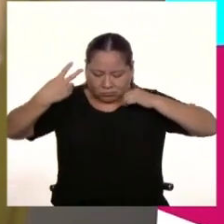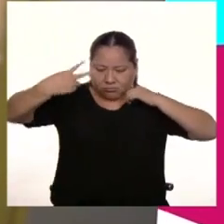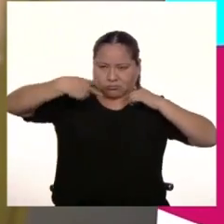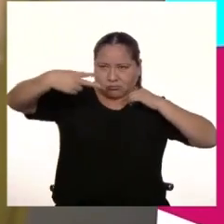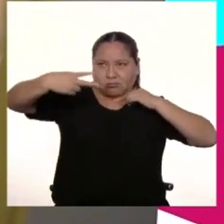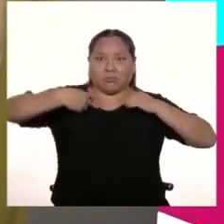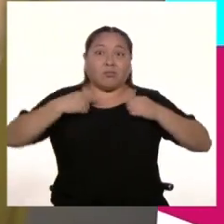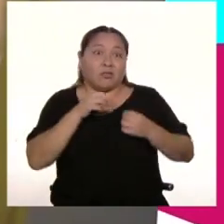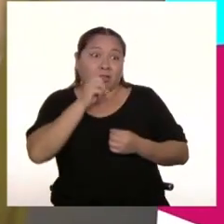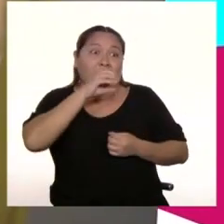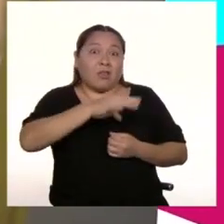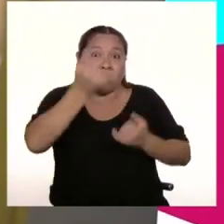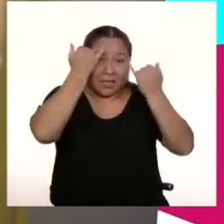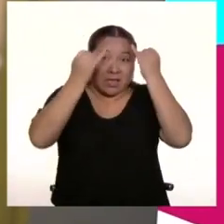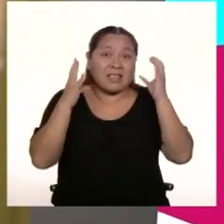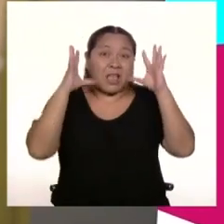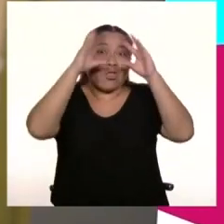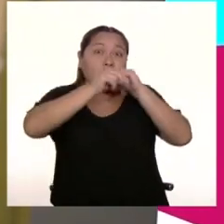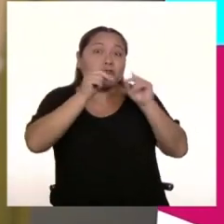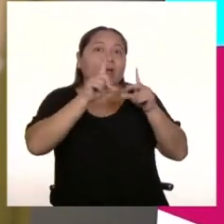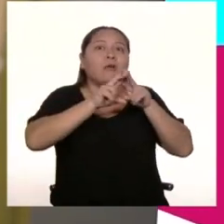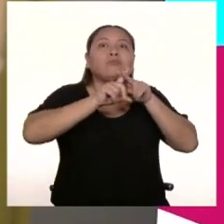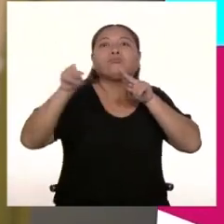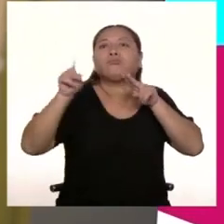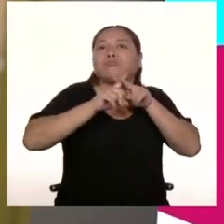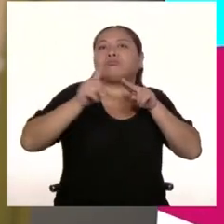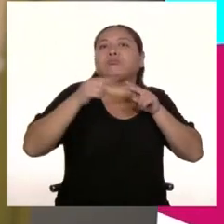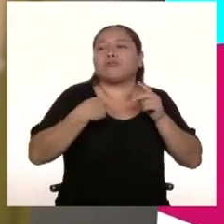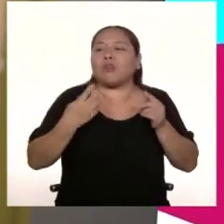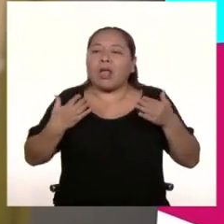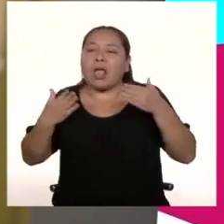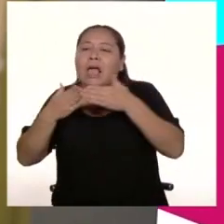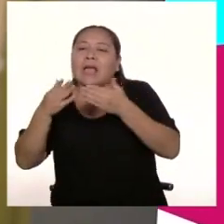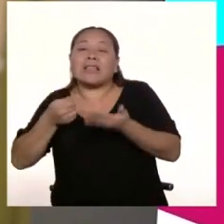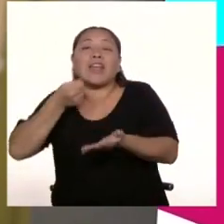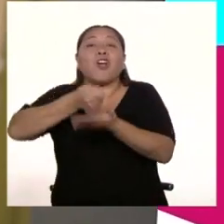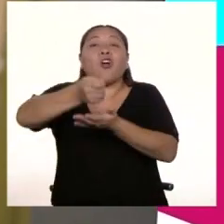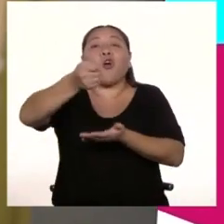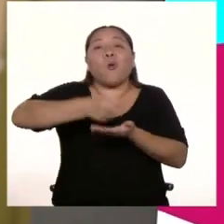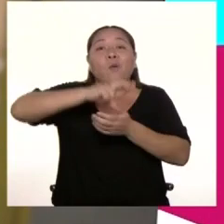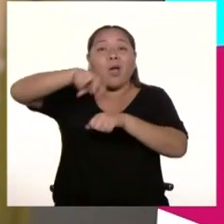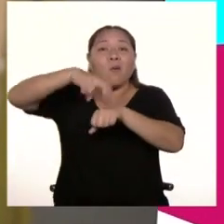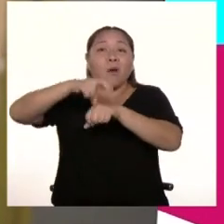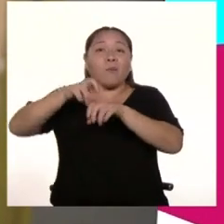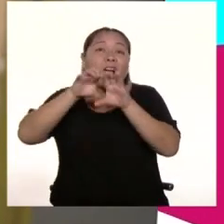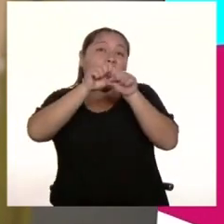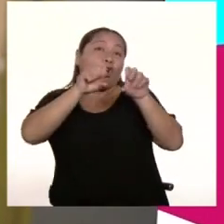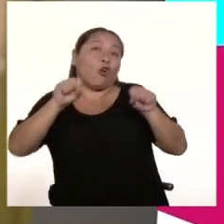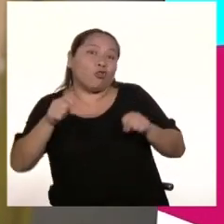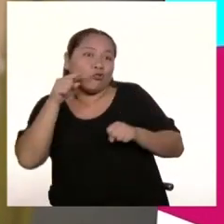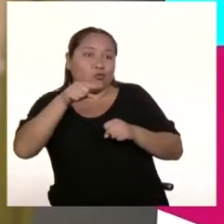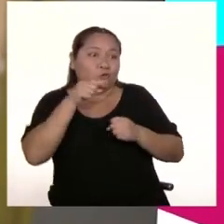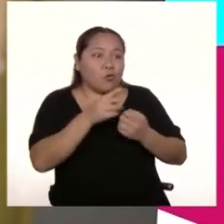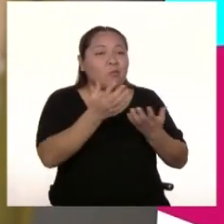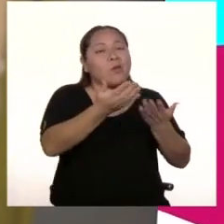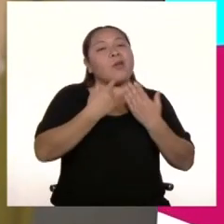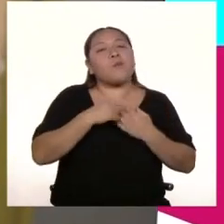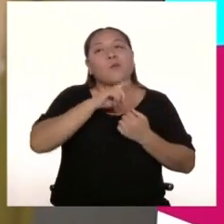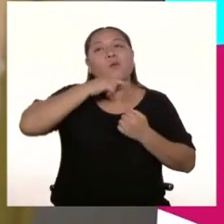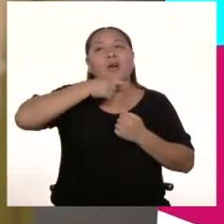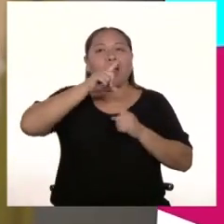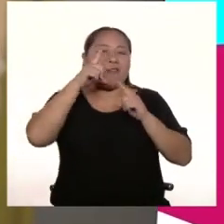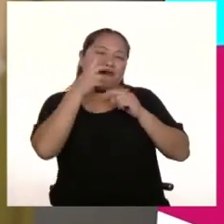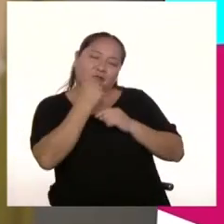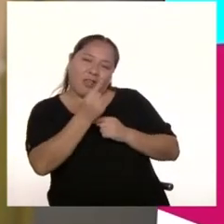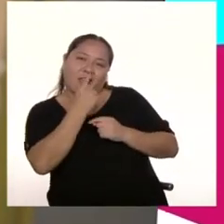tengo una propuesta. Dime, esta noche te escapas. Si nos vamos pa' la esquina, te compro una salchipapa. Y si yo soy de barrio, tú eres mi chica fresa. Me importa